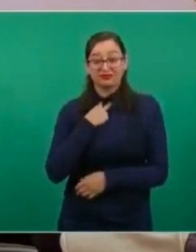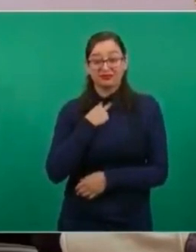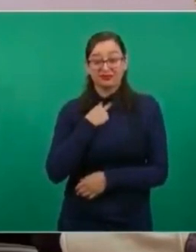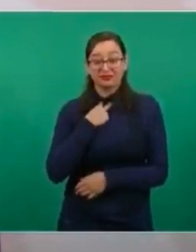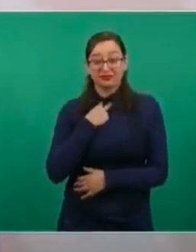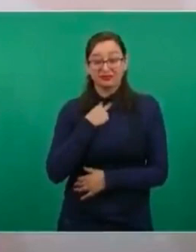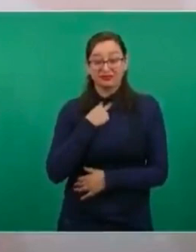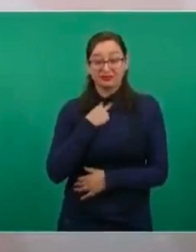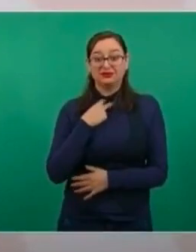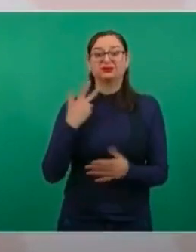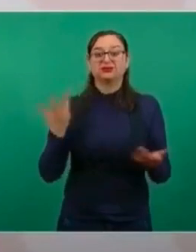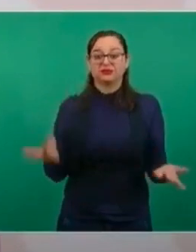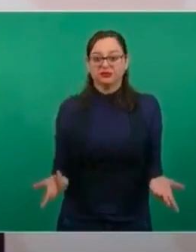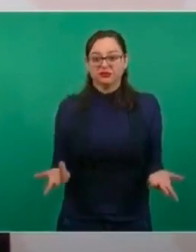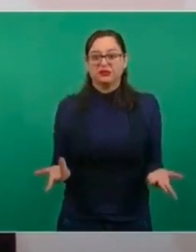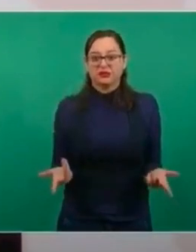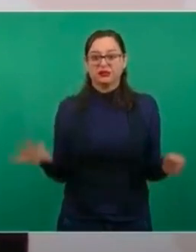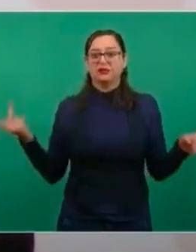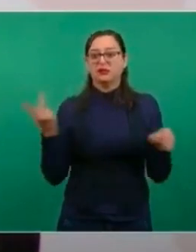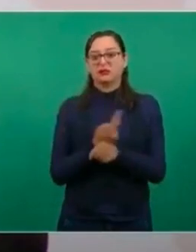por eso el rechazo.